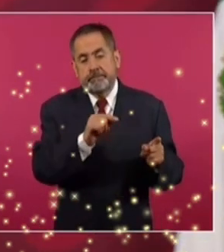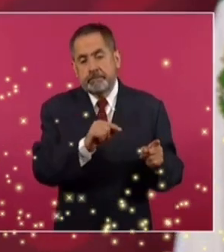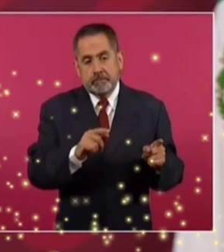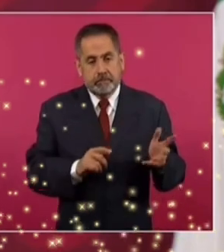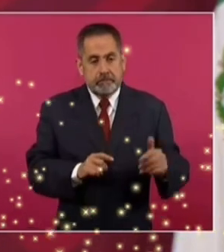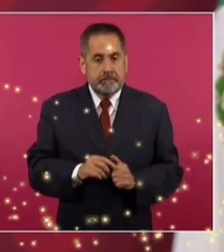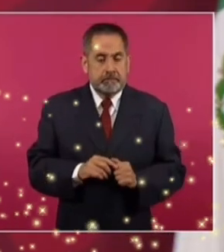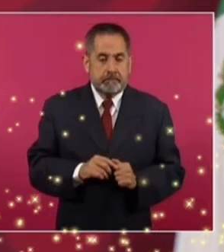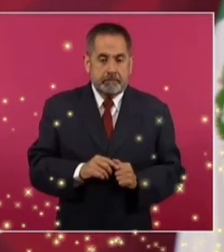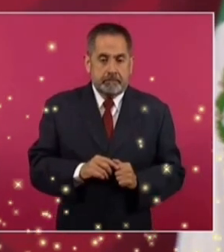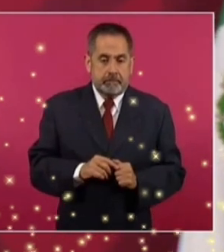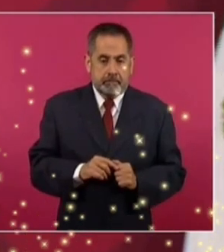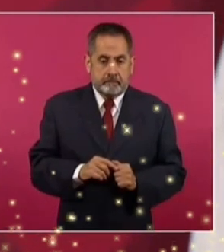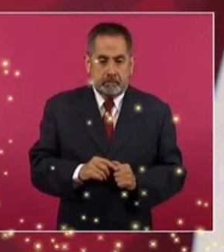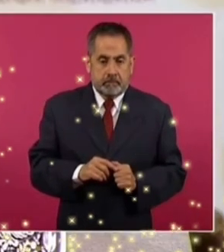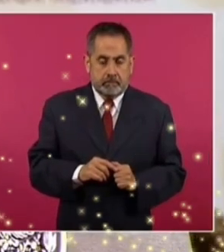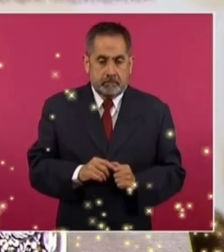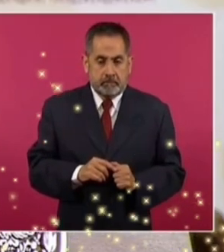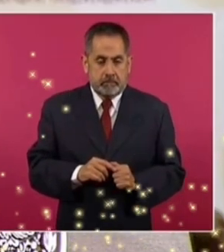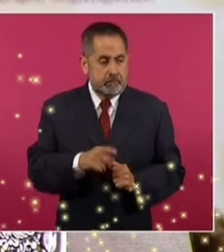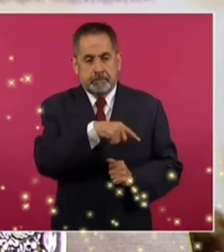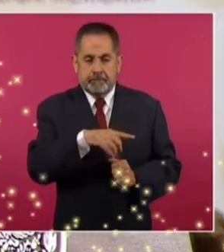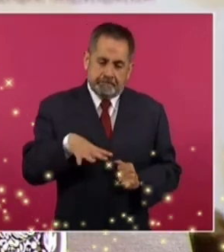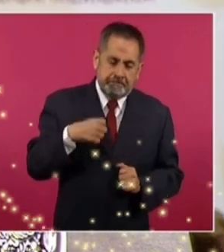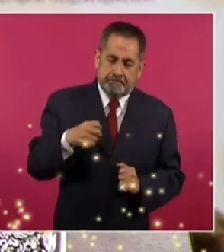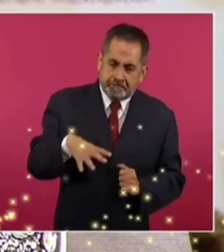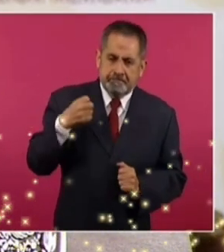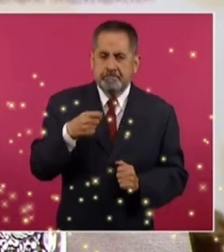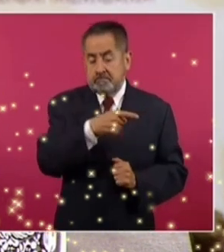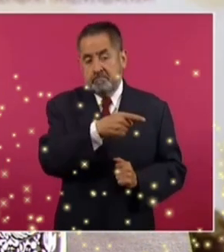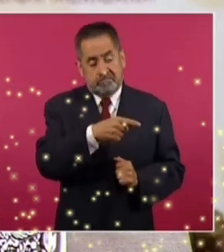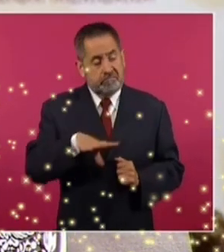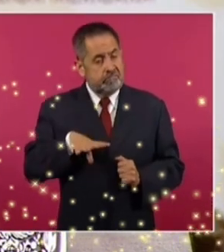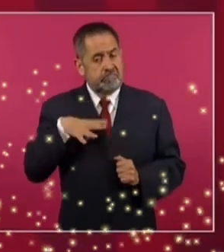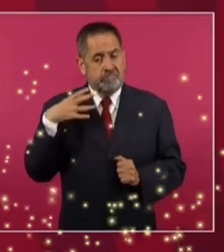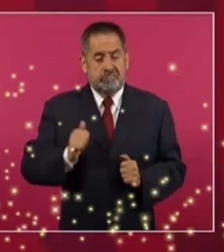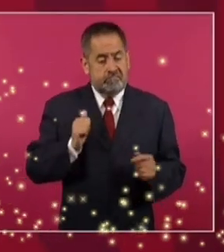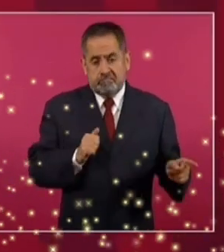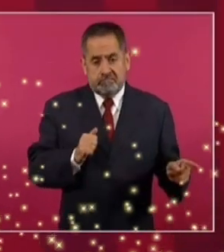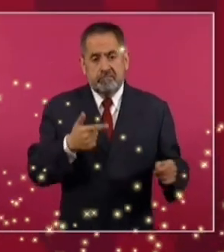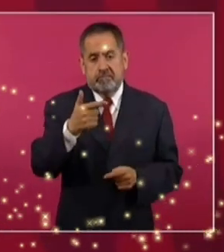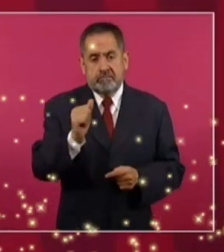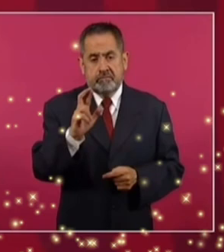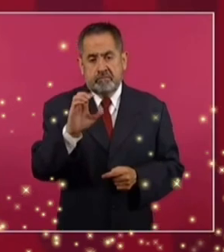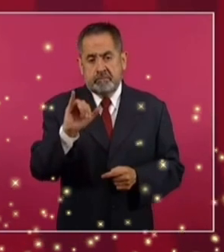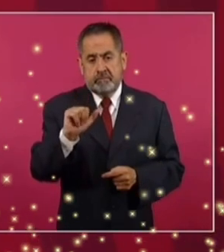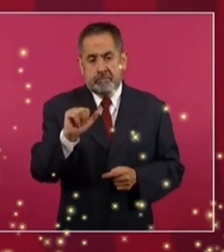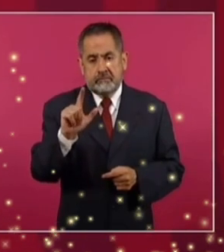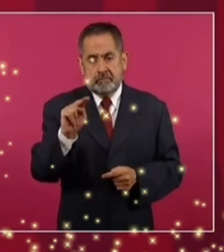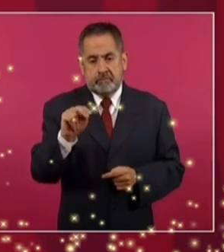los abusos de García Luna,